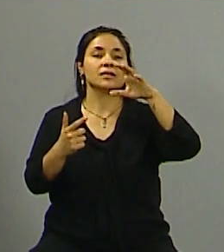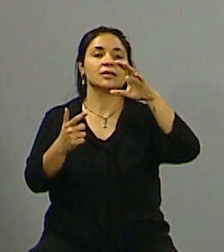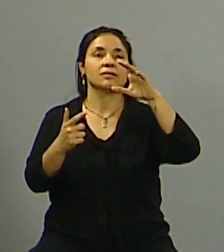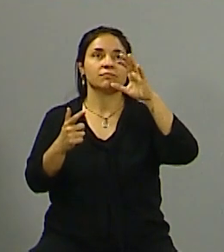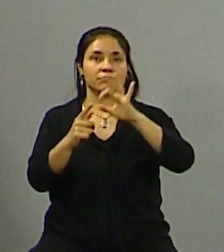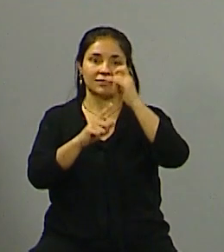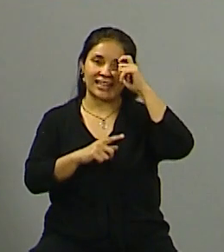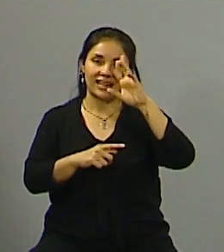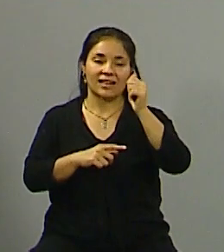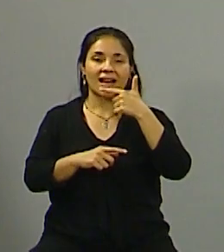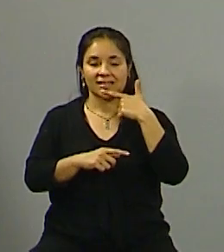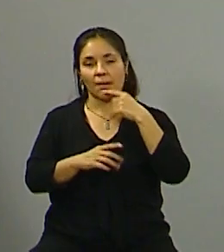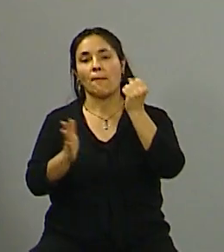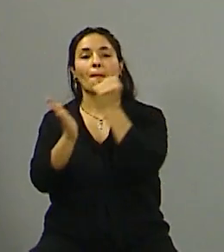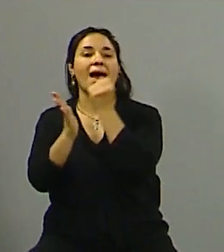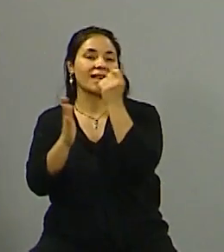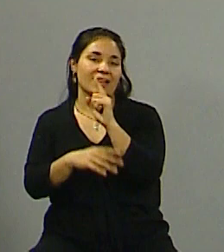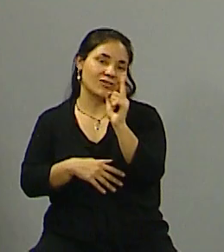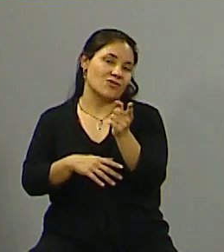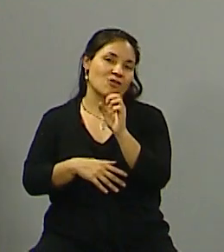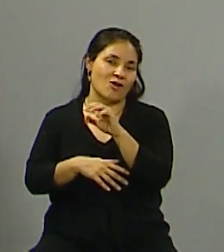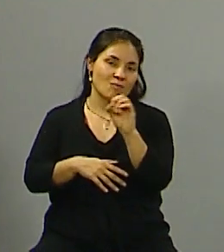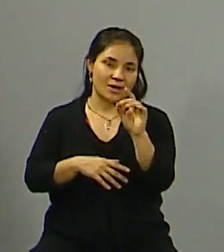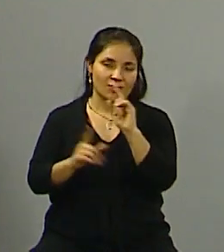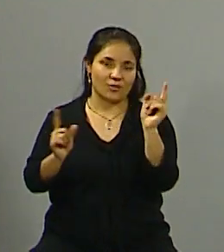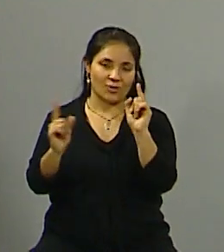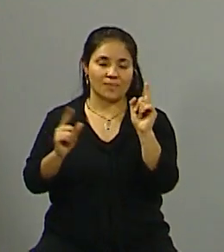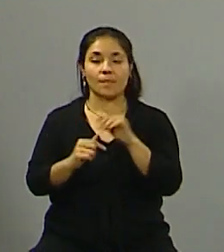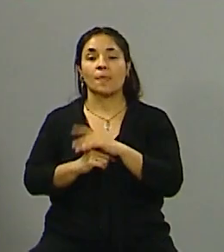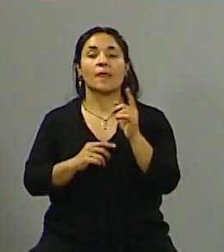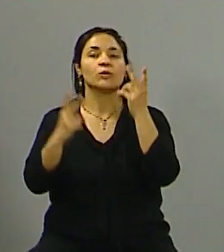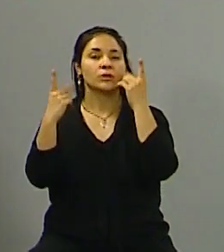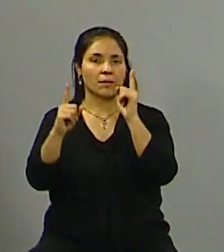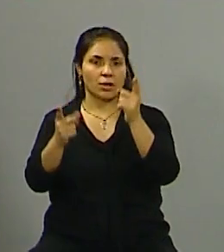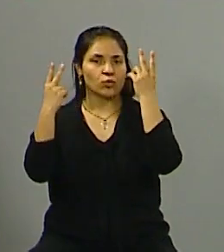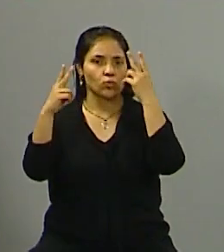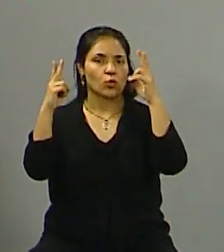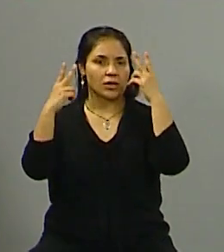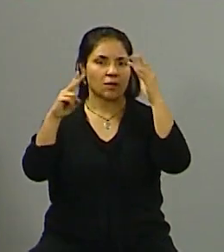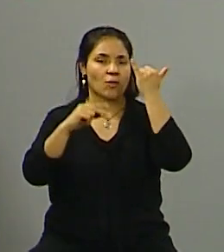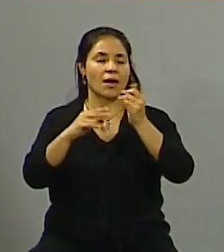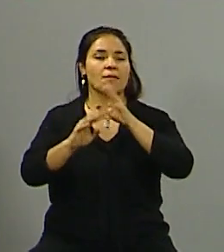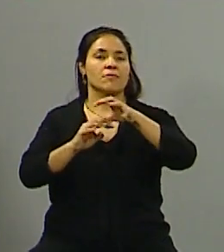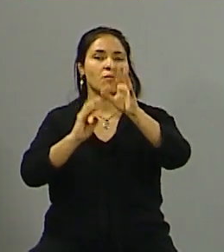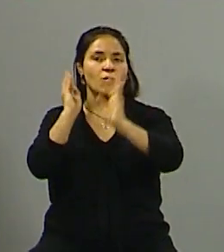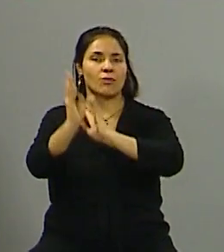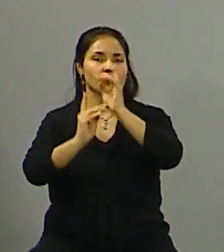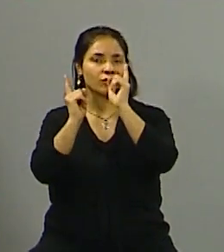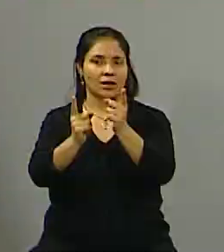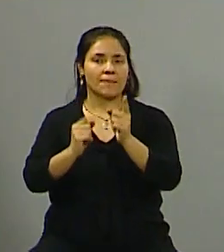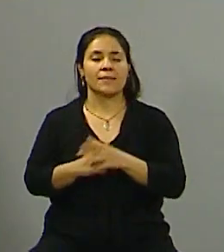no voy a decir las marcas, pero son conocidas, tenés lugares turísticos, el turismo como matriz productiva muy importante,